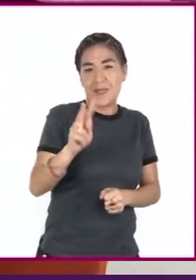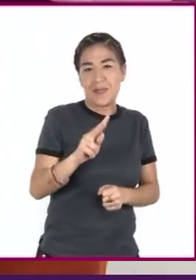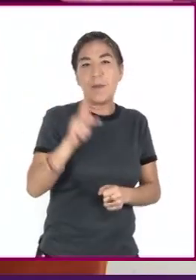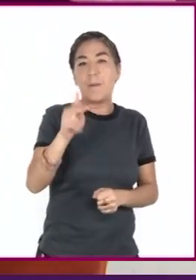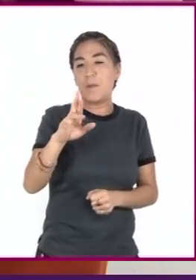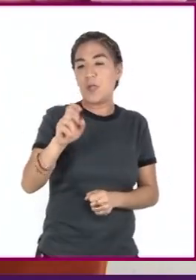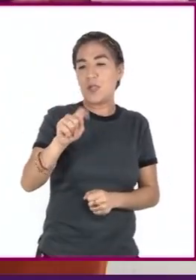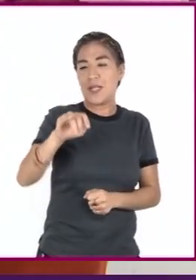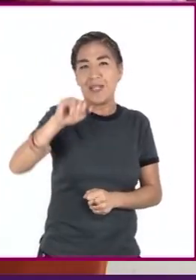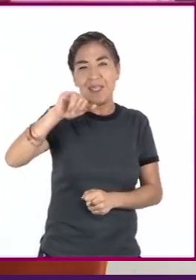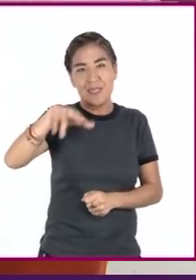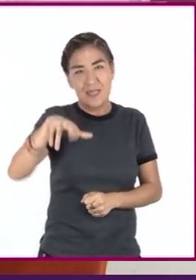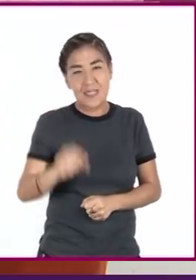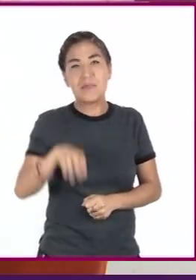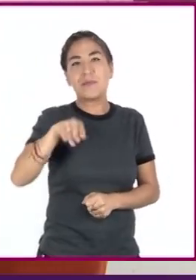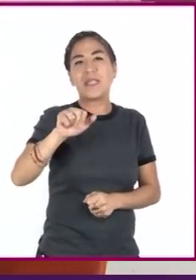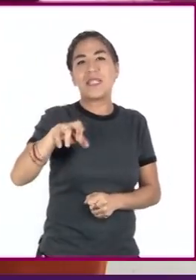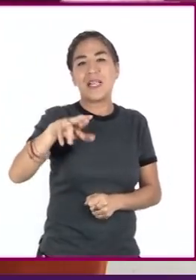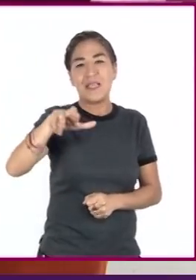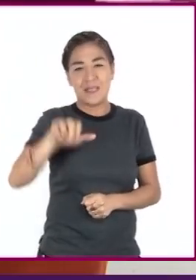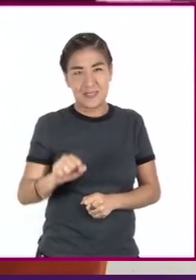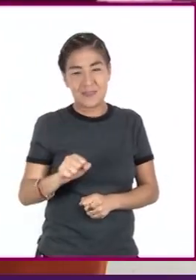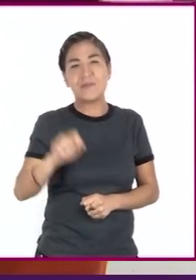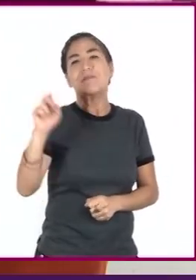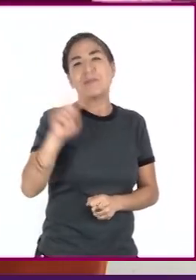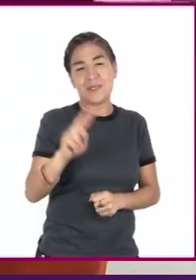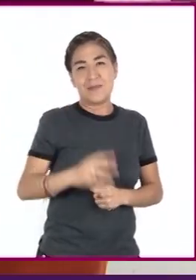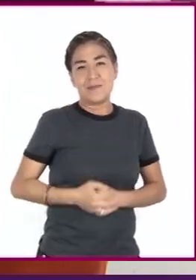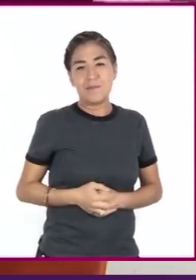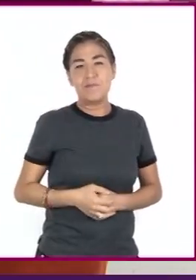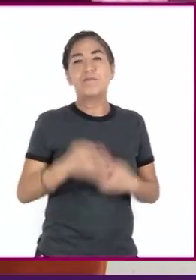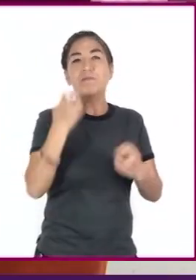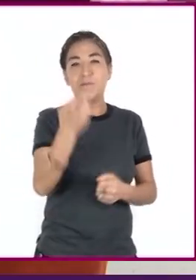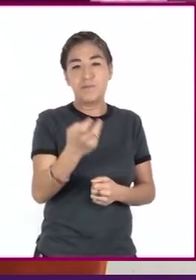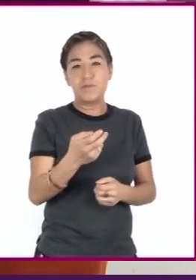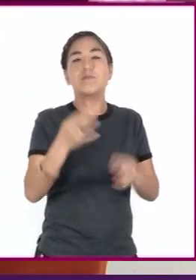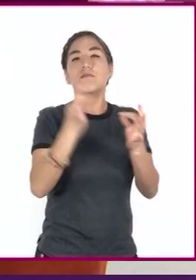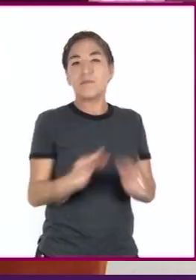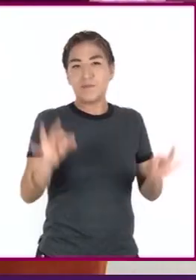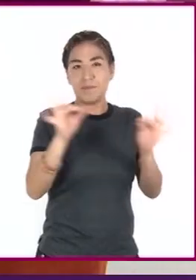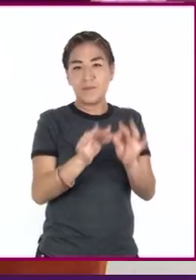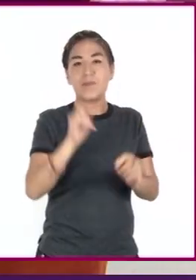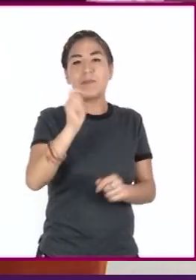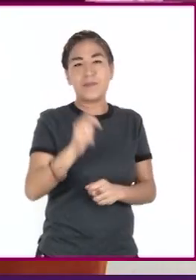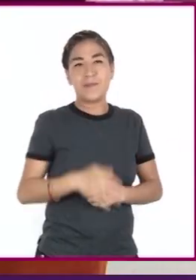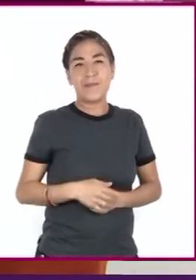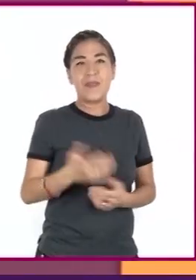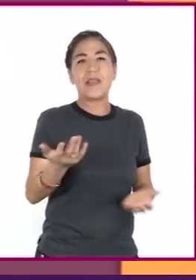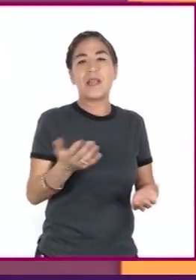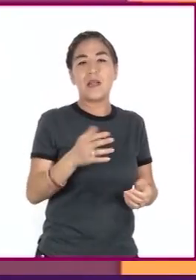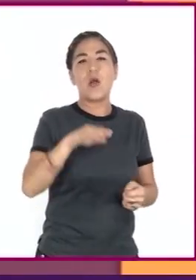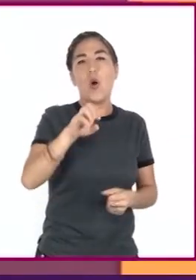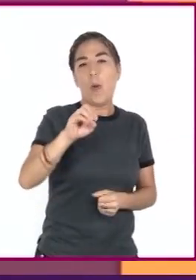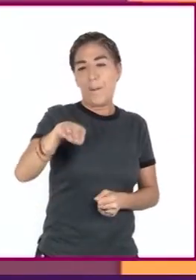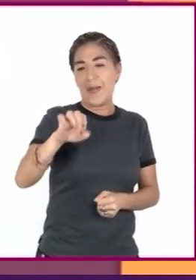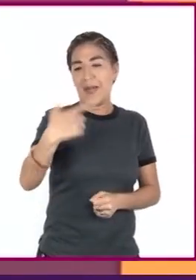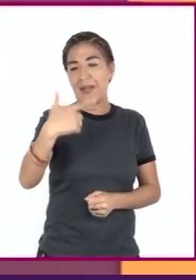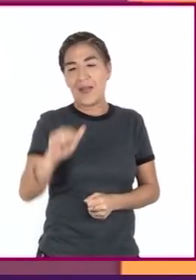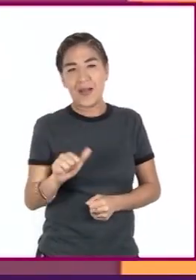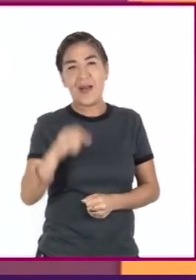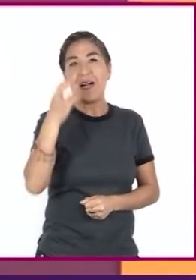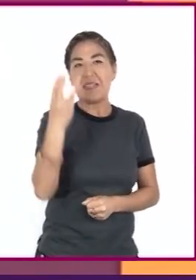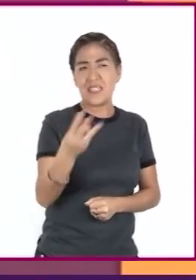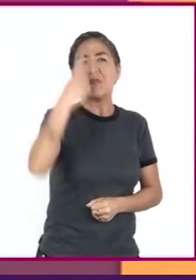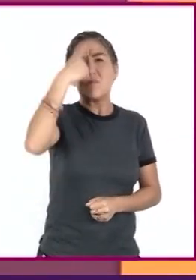proteínas, minerales y vitaminas. También es importante los ácidos grasos, como el omega-3, lo que